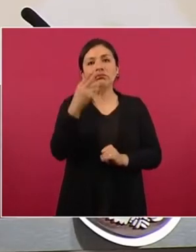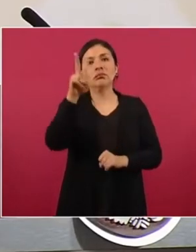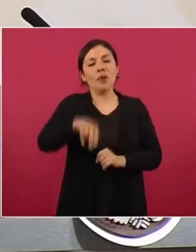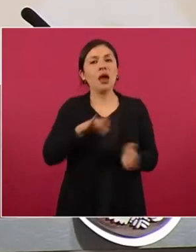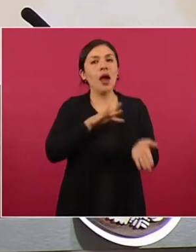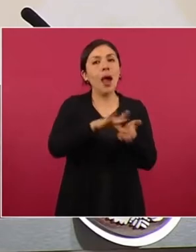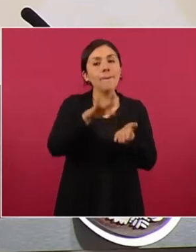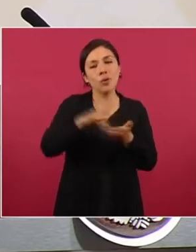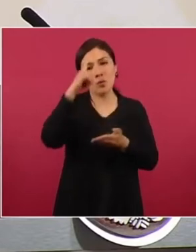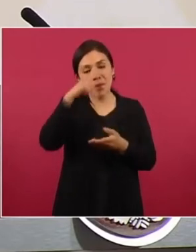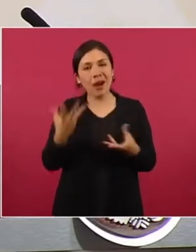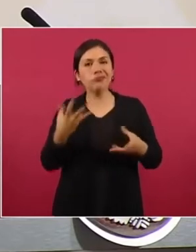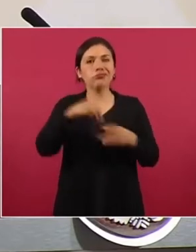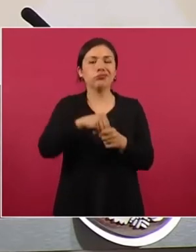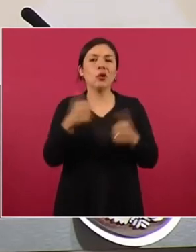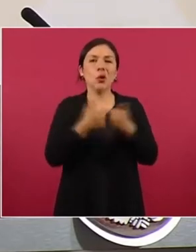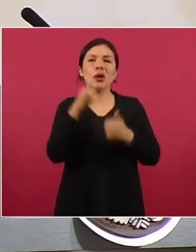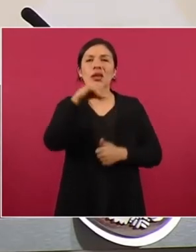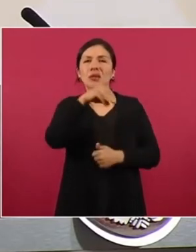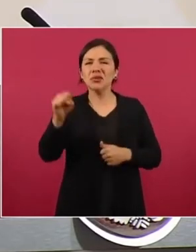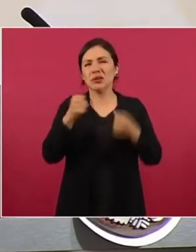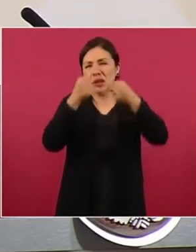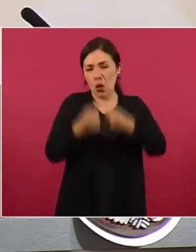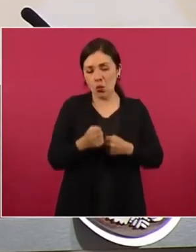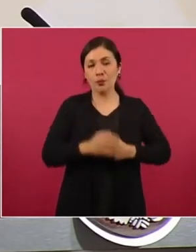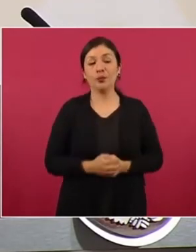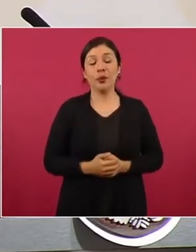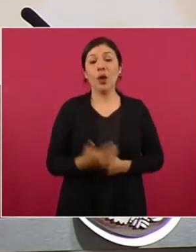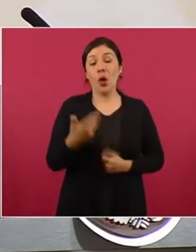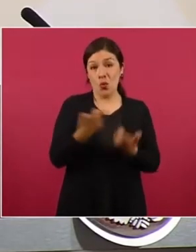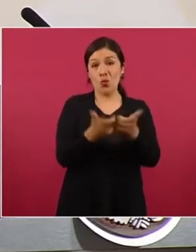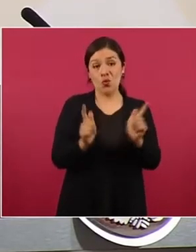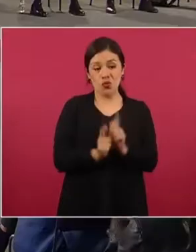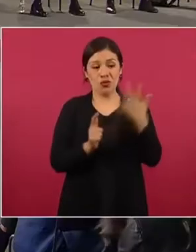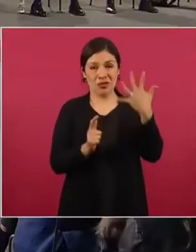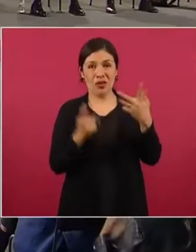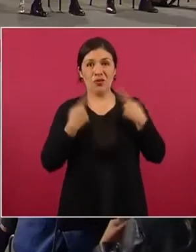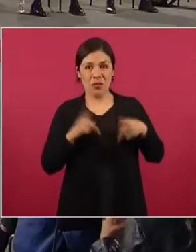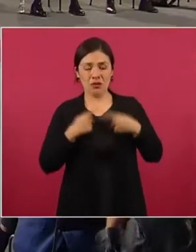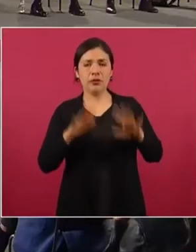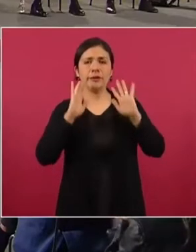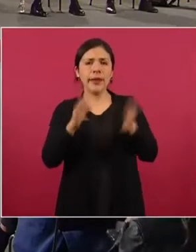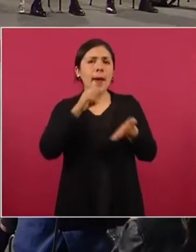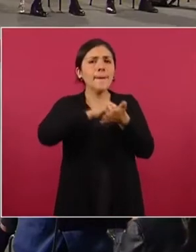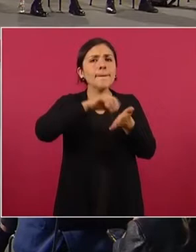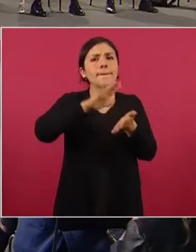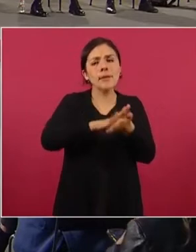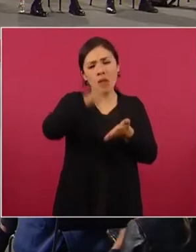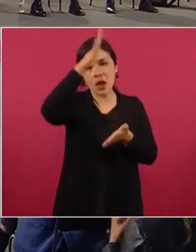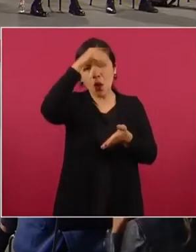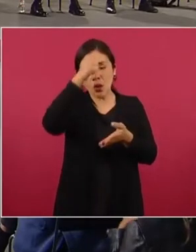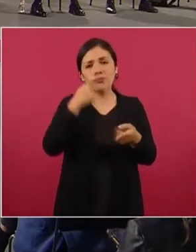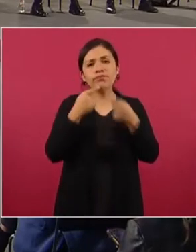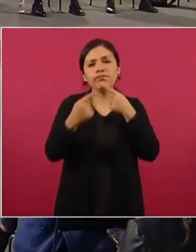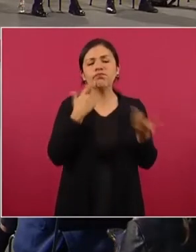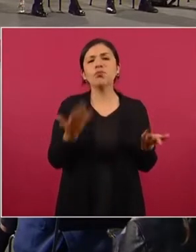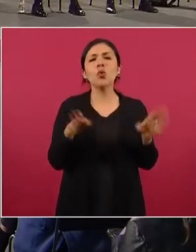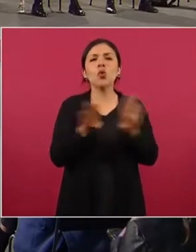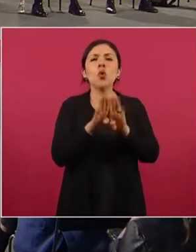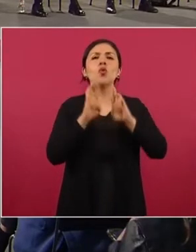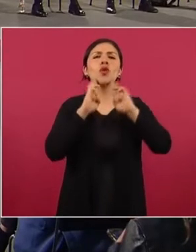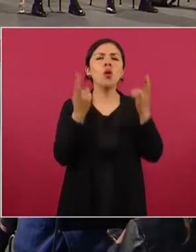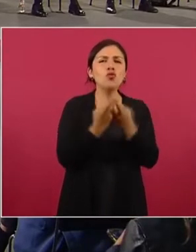de integración a la seguridad social. Este comité estableció en diferentes